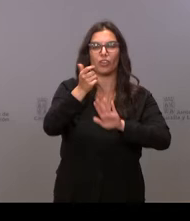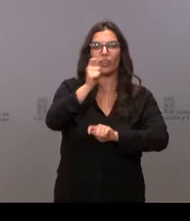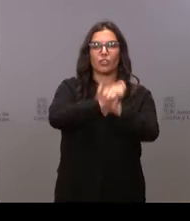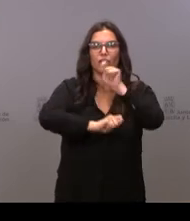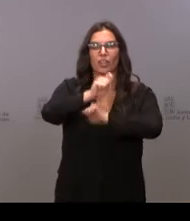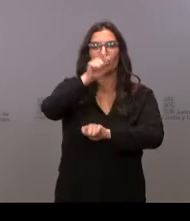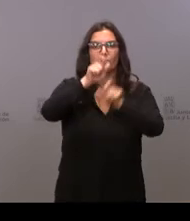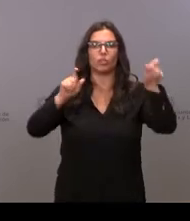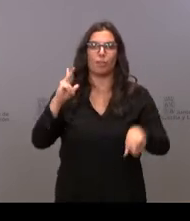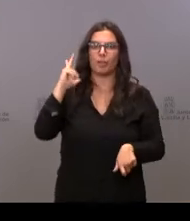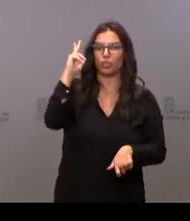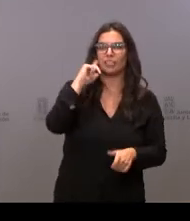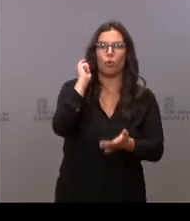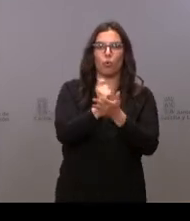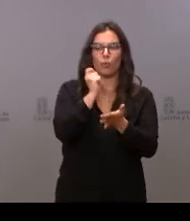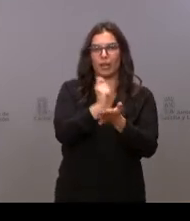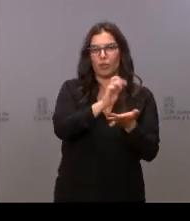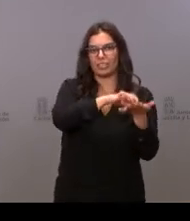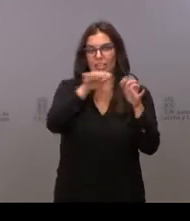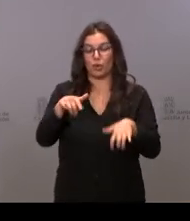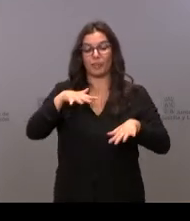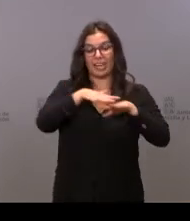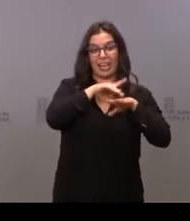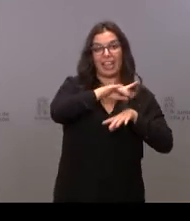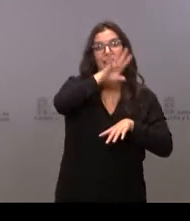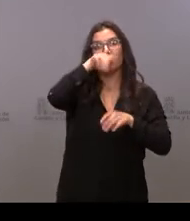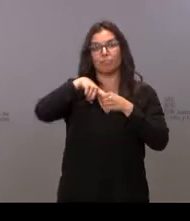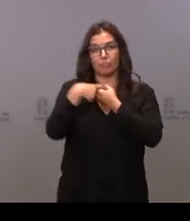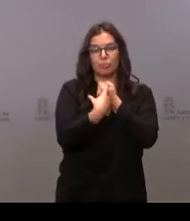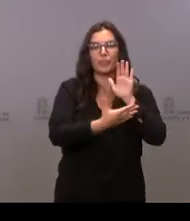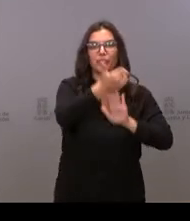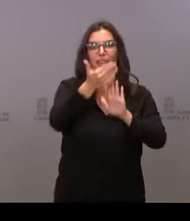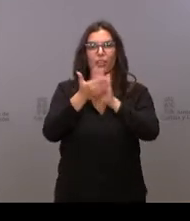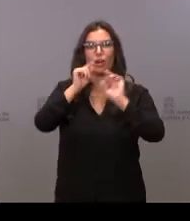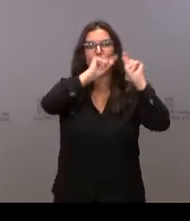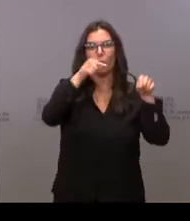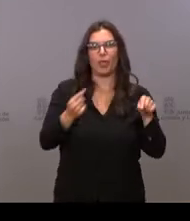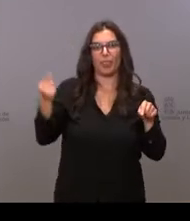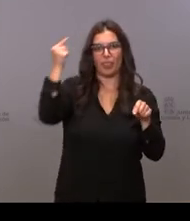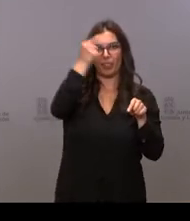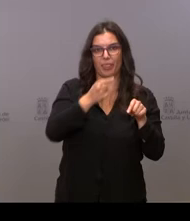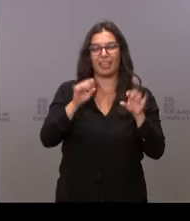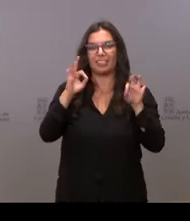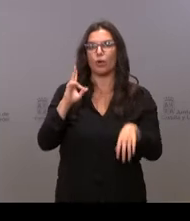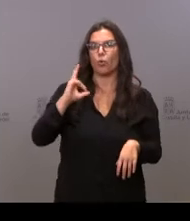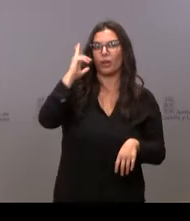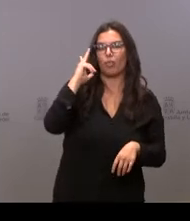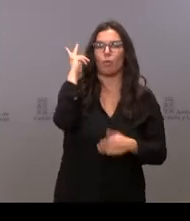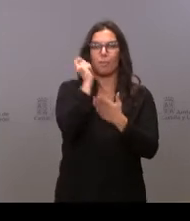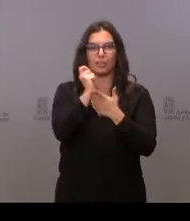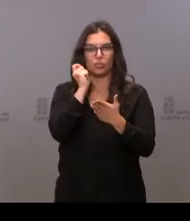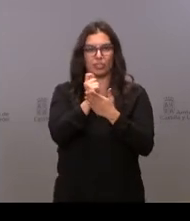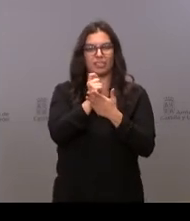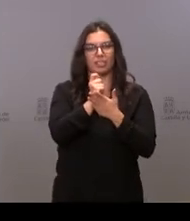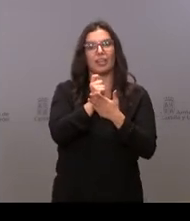y Jubilados de Castilla y León. Esta red está integrada por las federaciones provinciales de jubilados y pensionistas